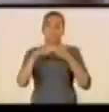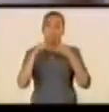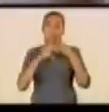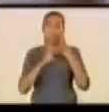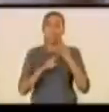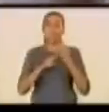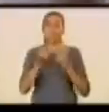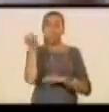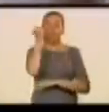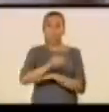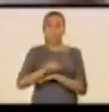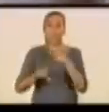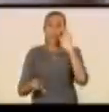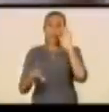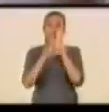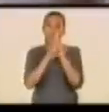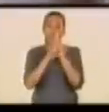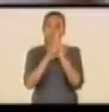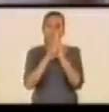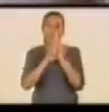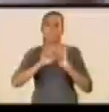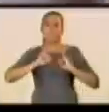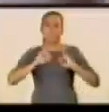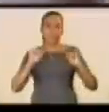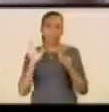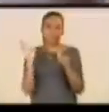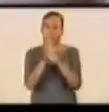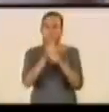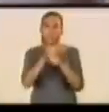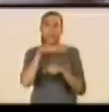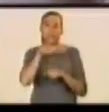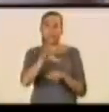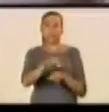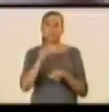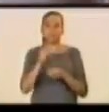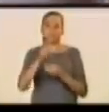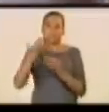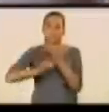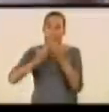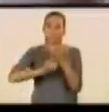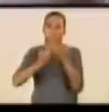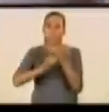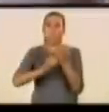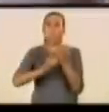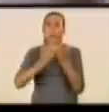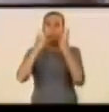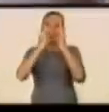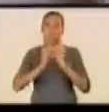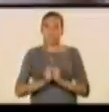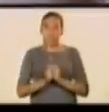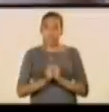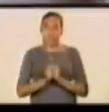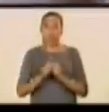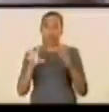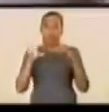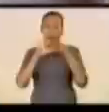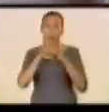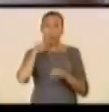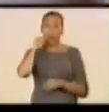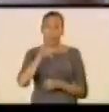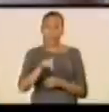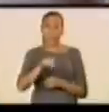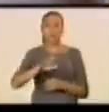excesos y transgresiones han sido identificadas y fueron abiertos los procedimientos administrativos respectivos